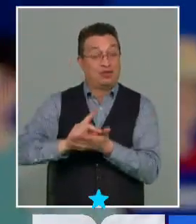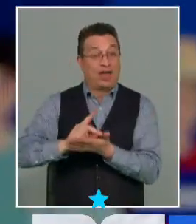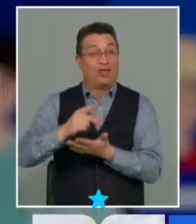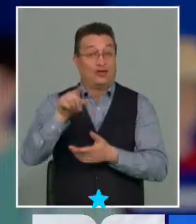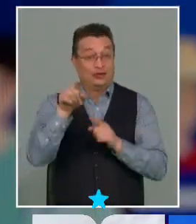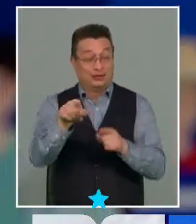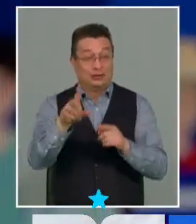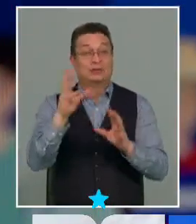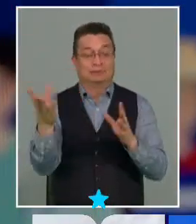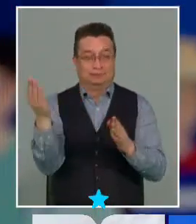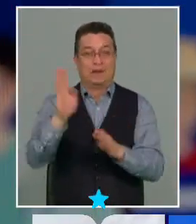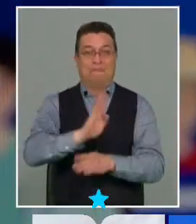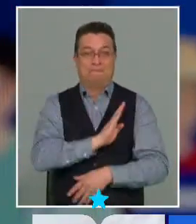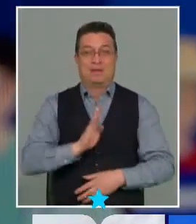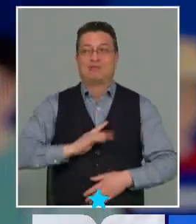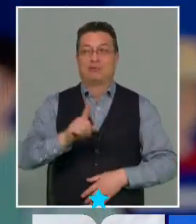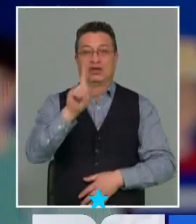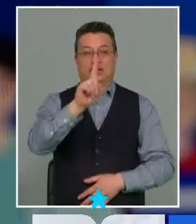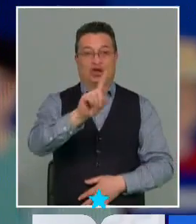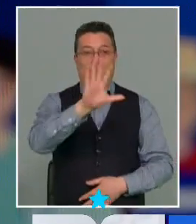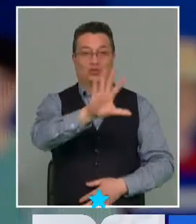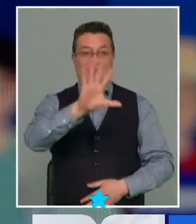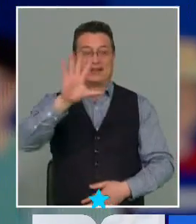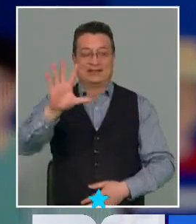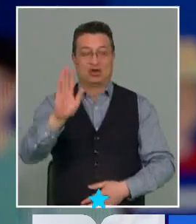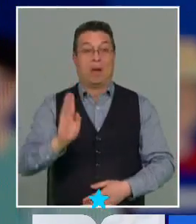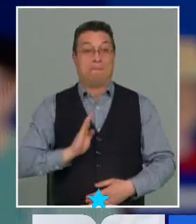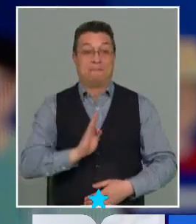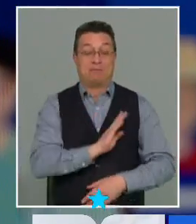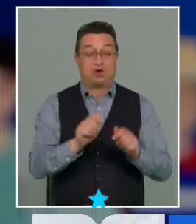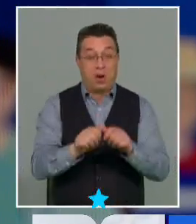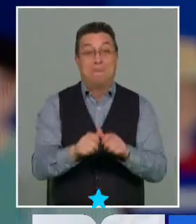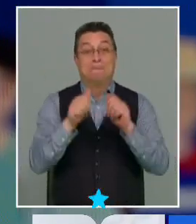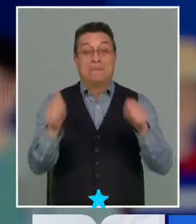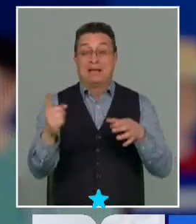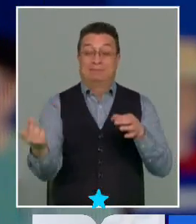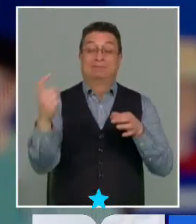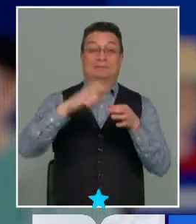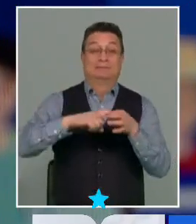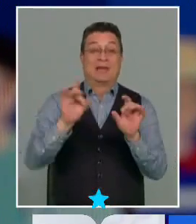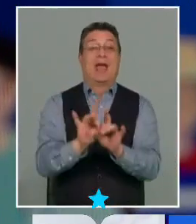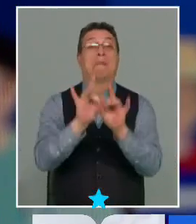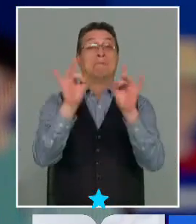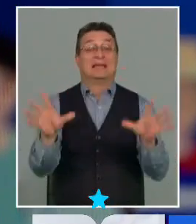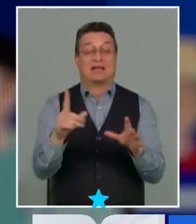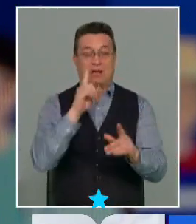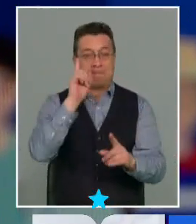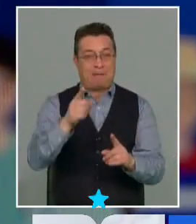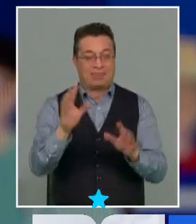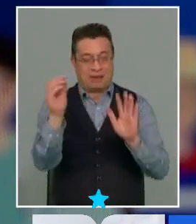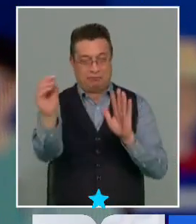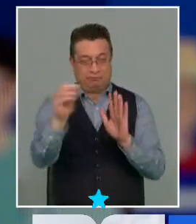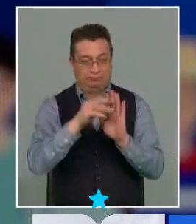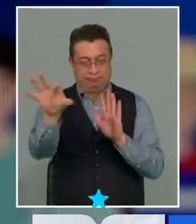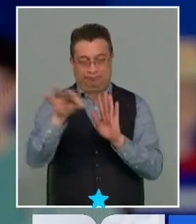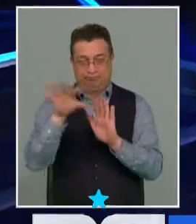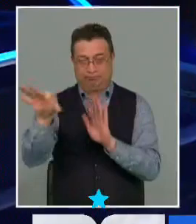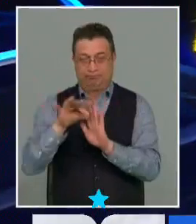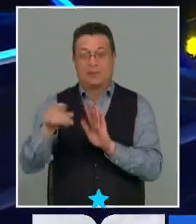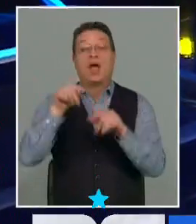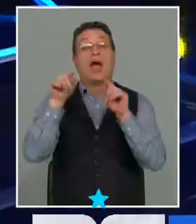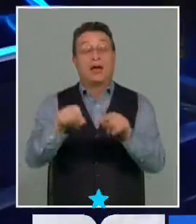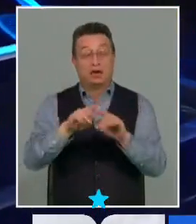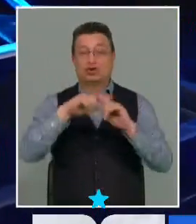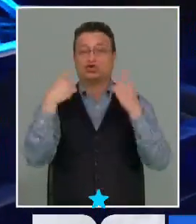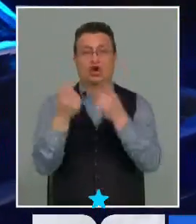integrado en principio por 155 miembros, más los escaños reservados que se terminen, intervienen todos los